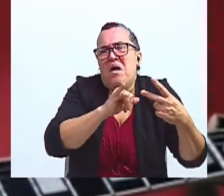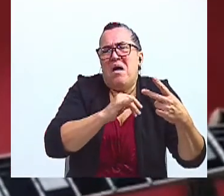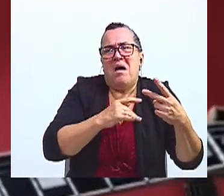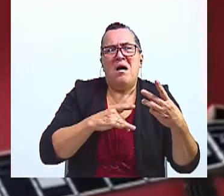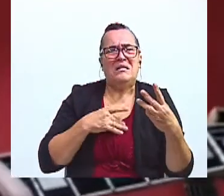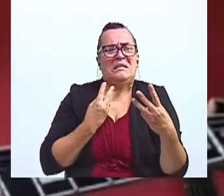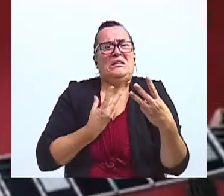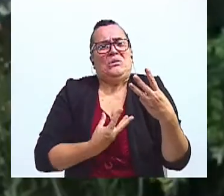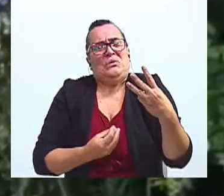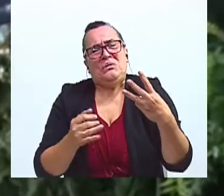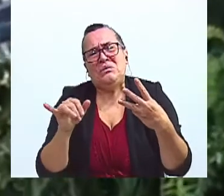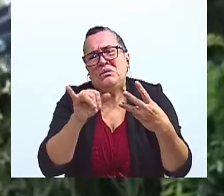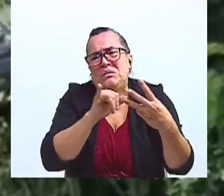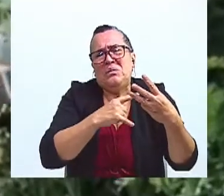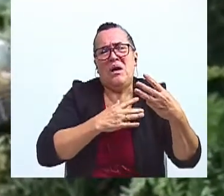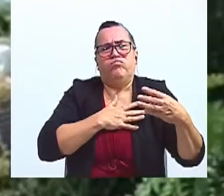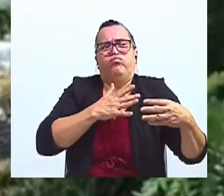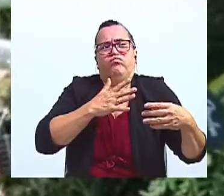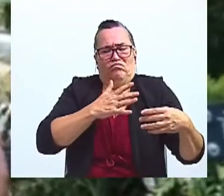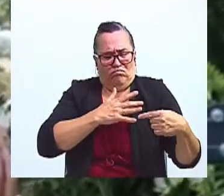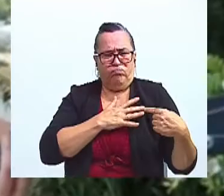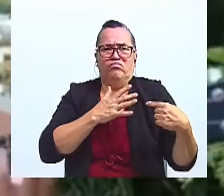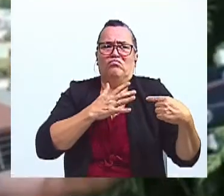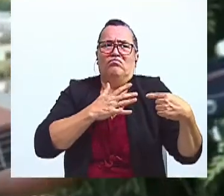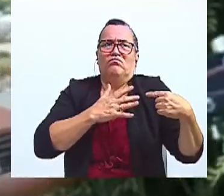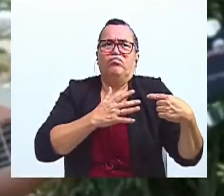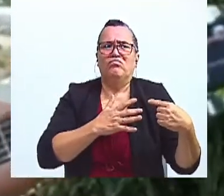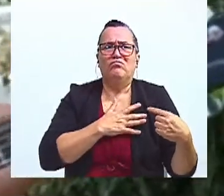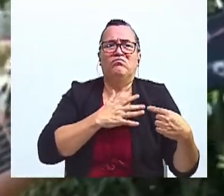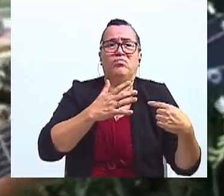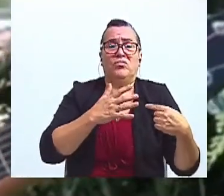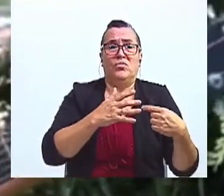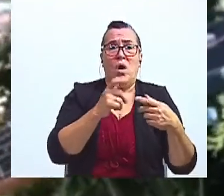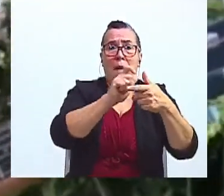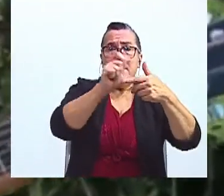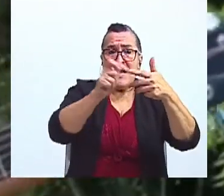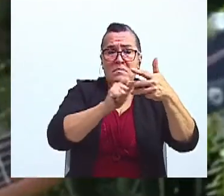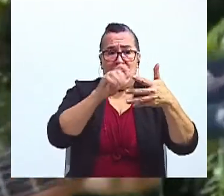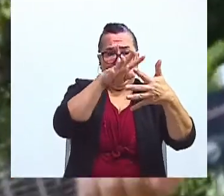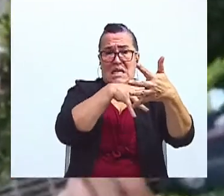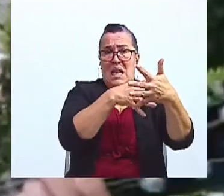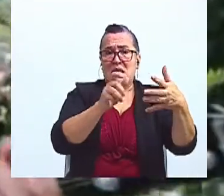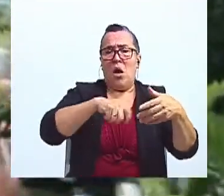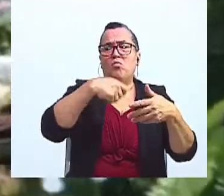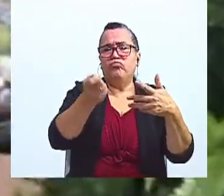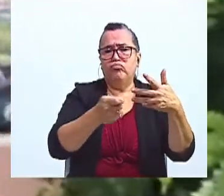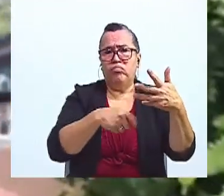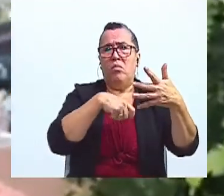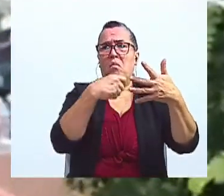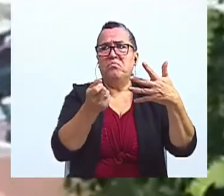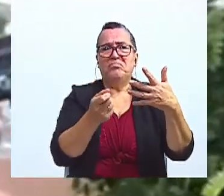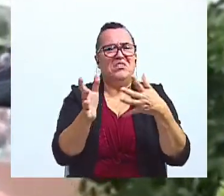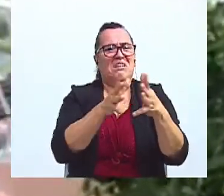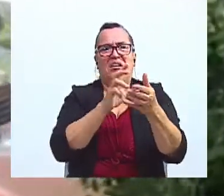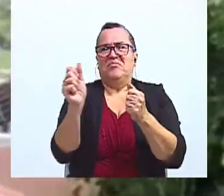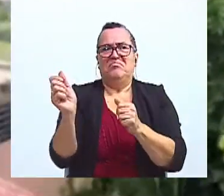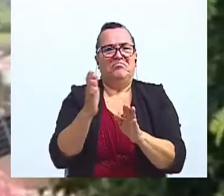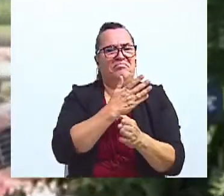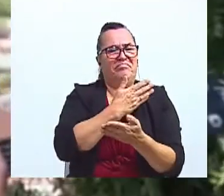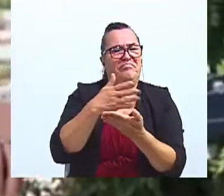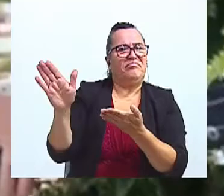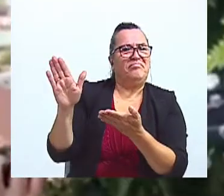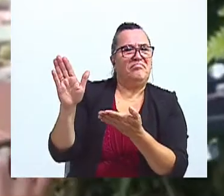Me arruinaste el calendario Con cada paso en